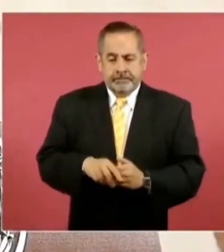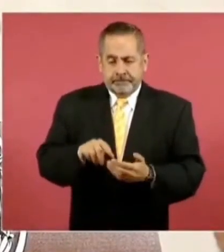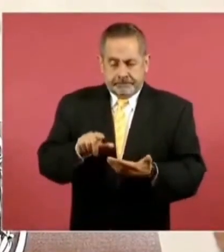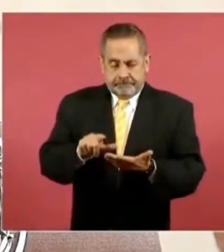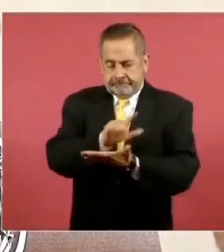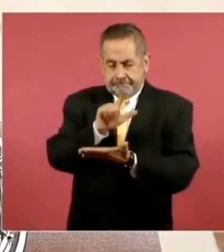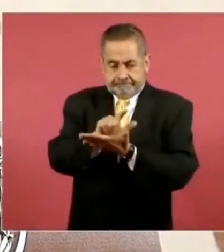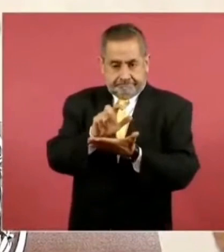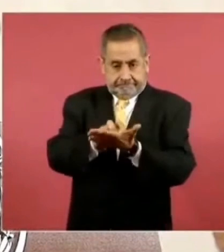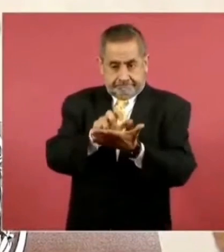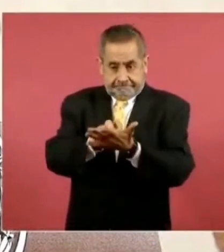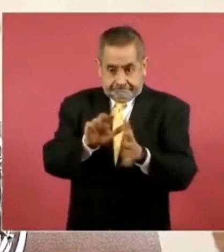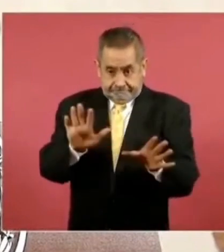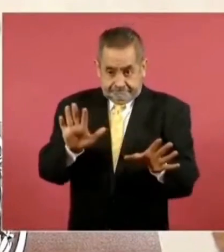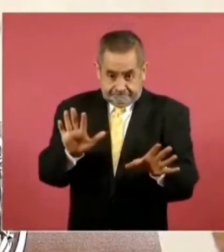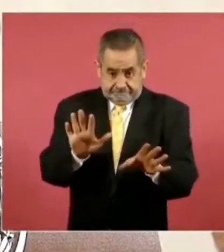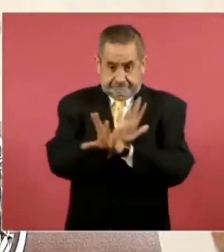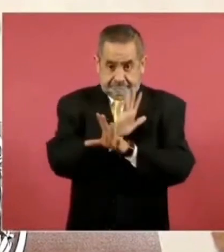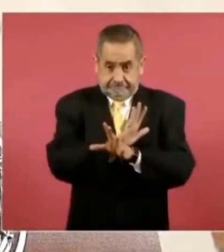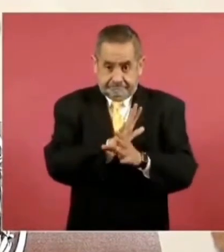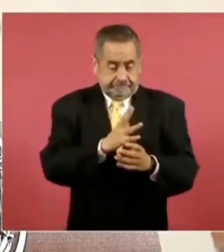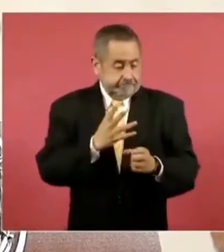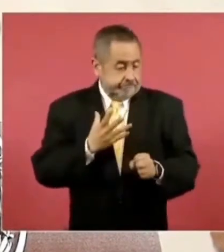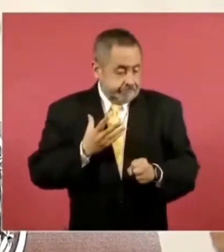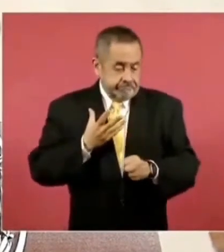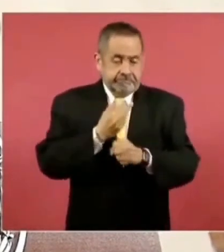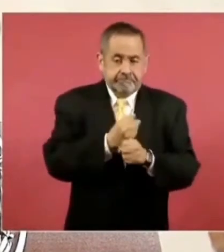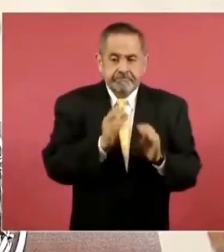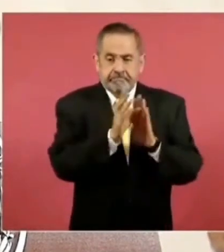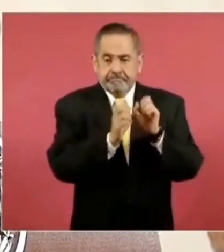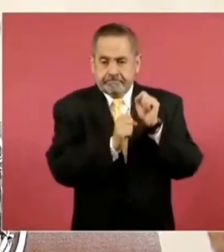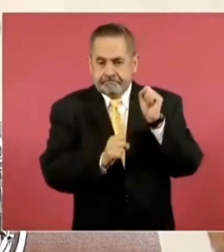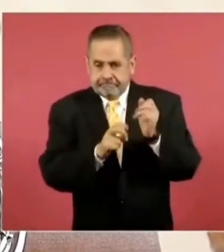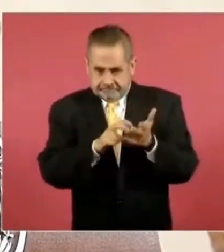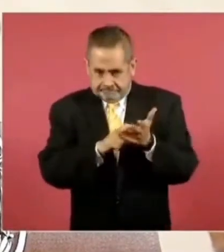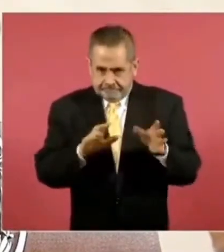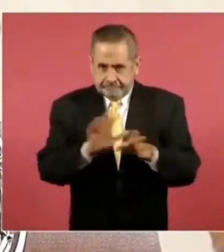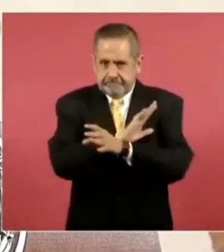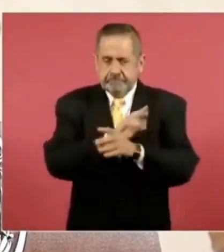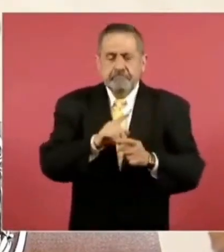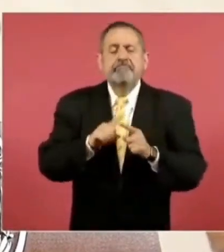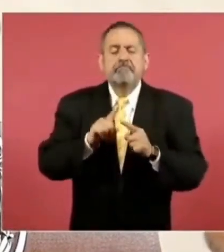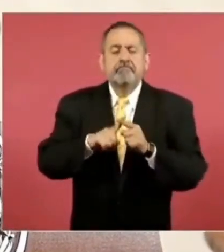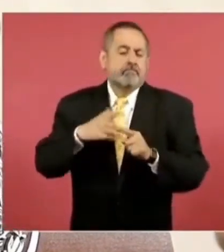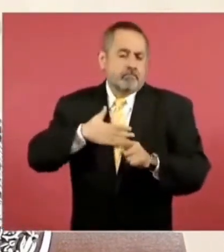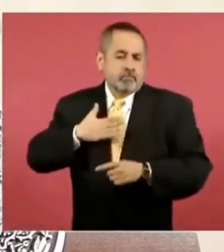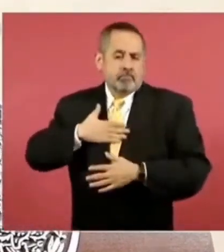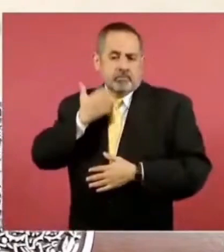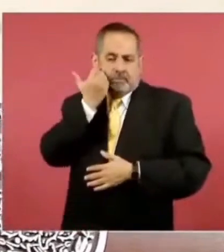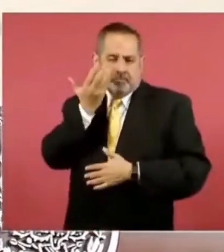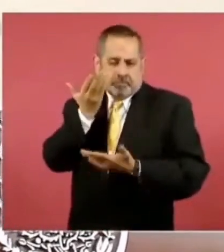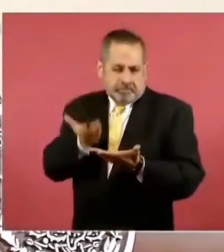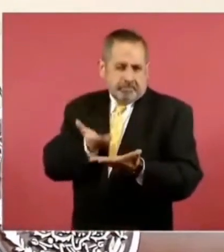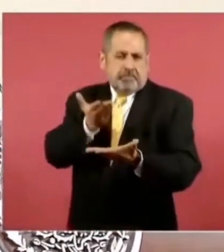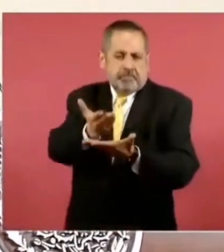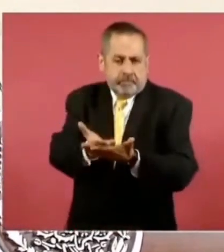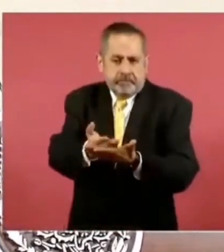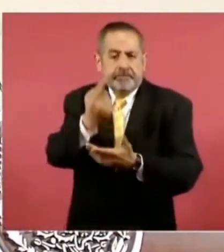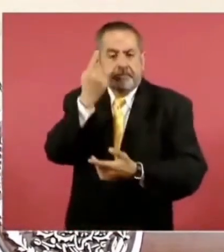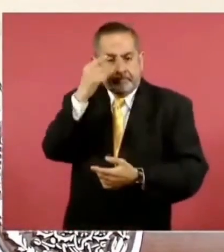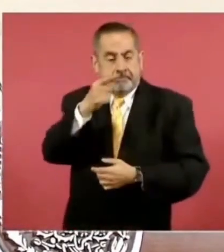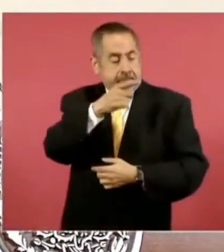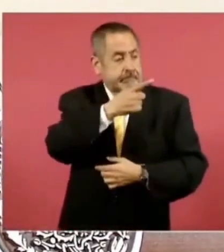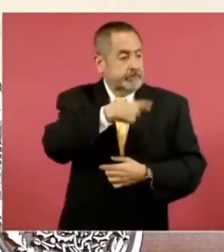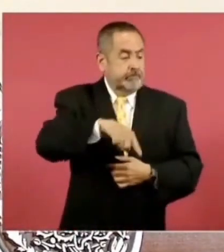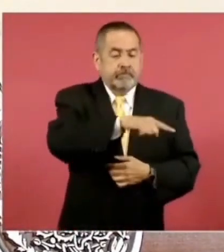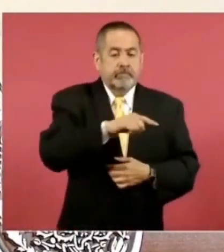para que sean electos los integrantes del